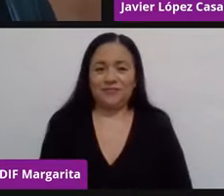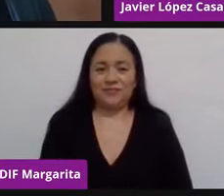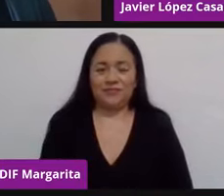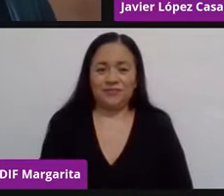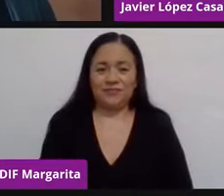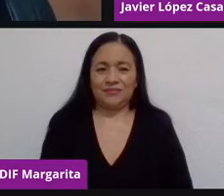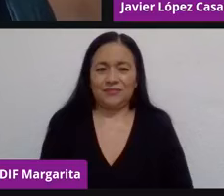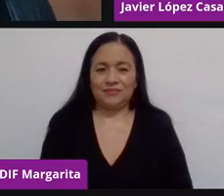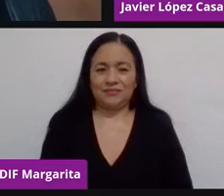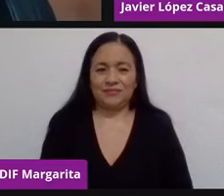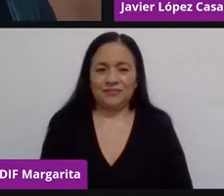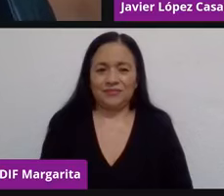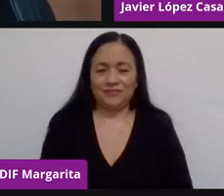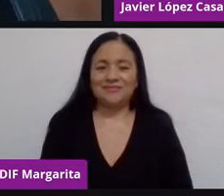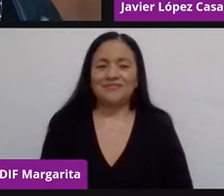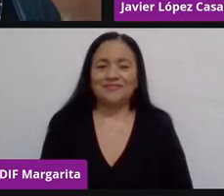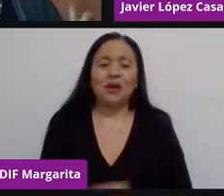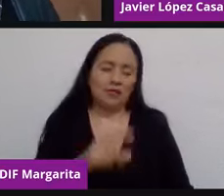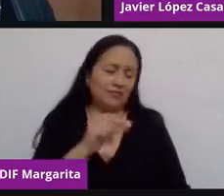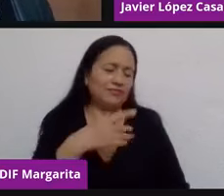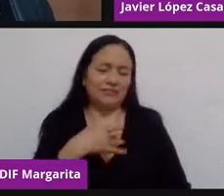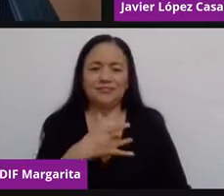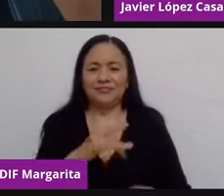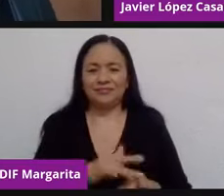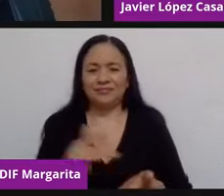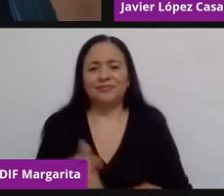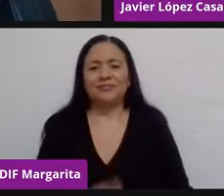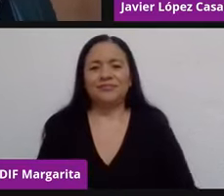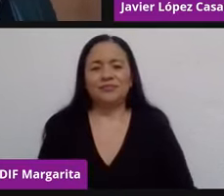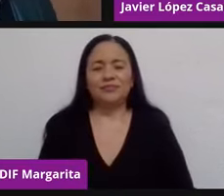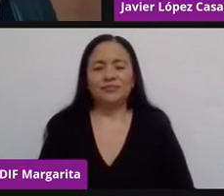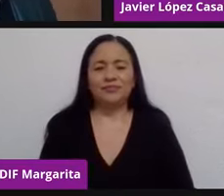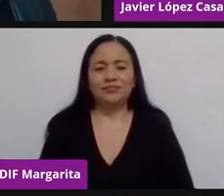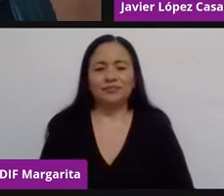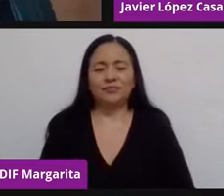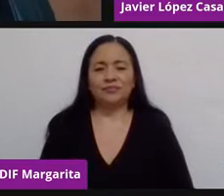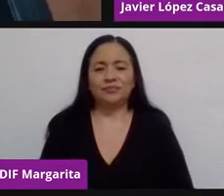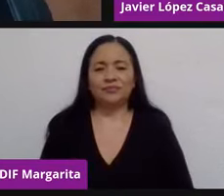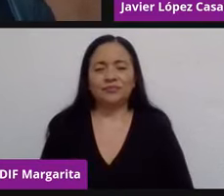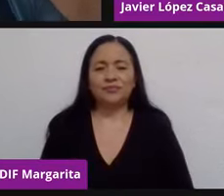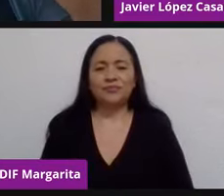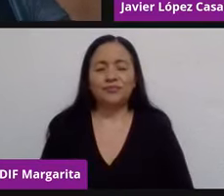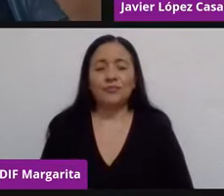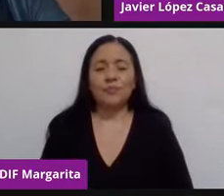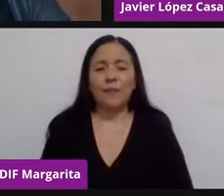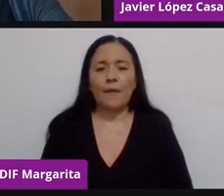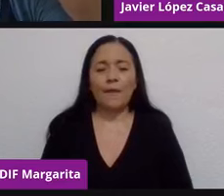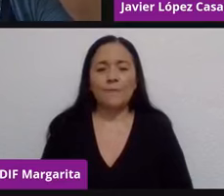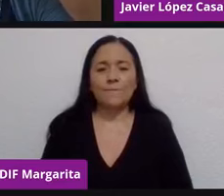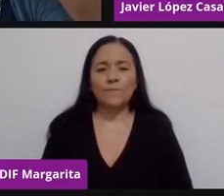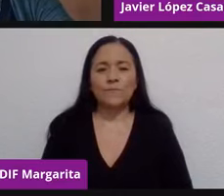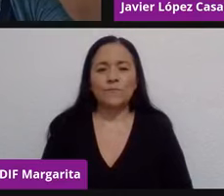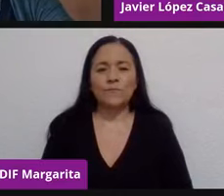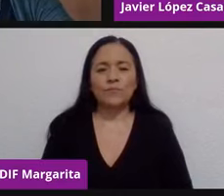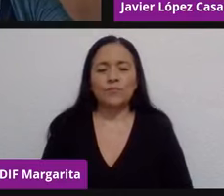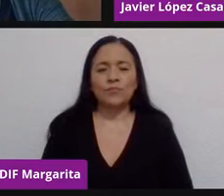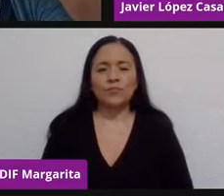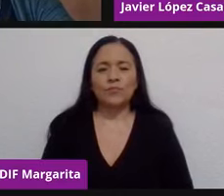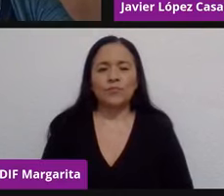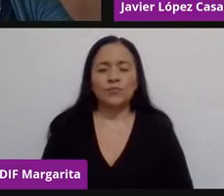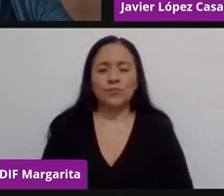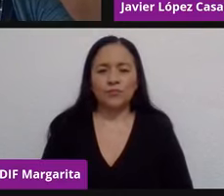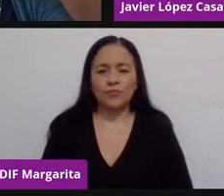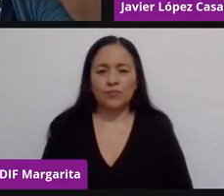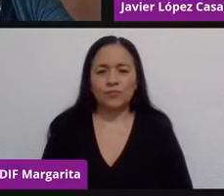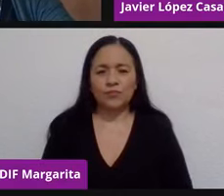Estamos teniendo un poquito... Cantado de la vida. Perfecto. Cantado de la vida cuenta con ello y te comparto que justamente el libro...